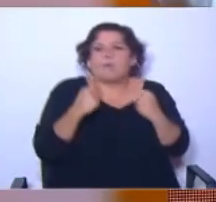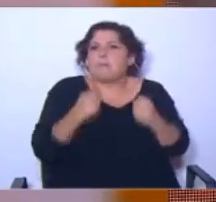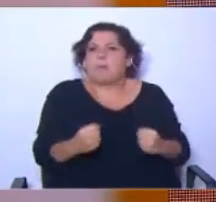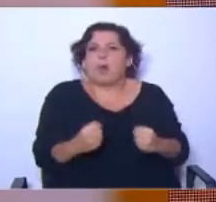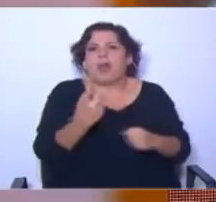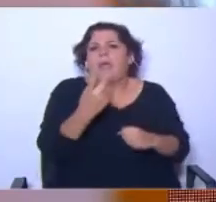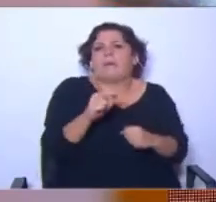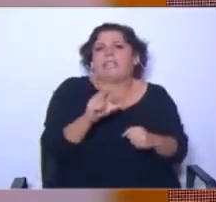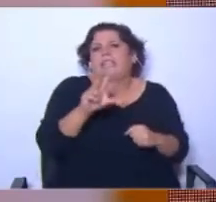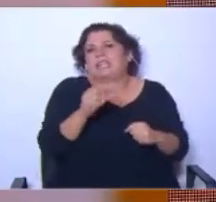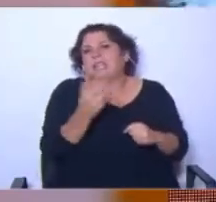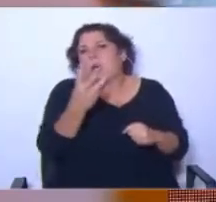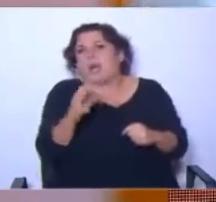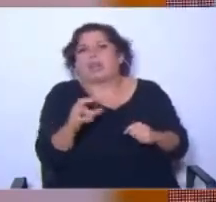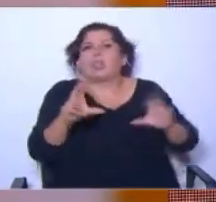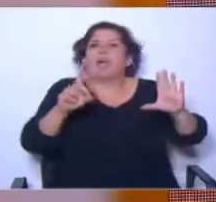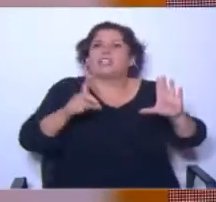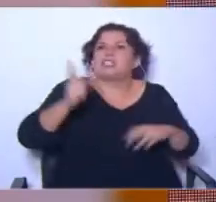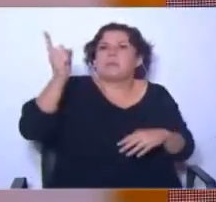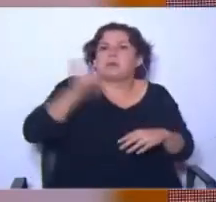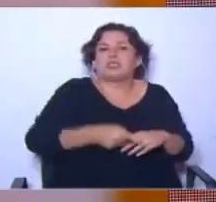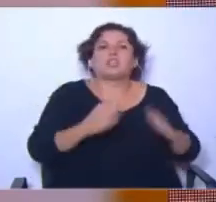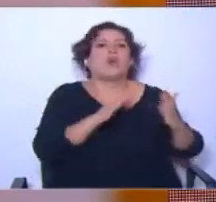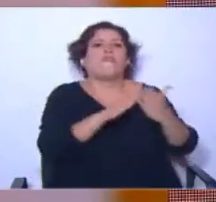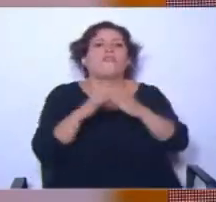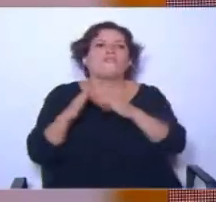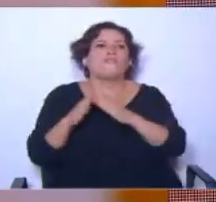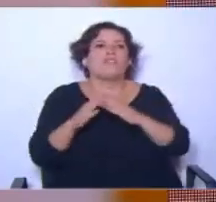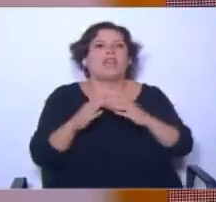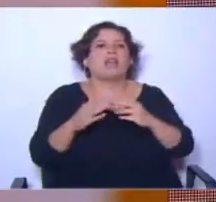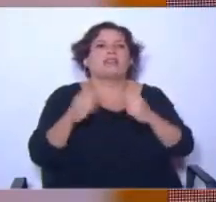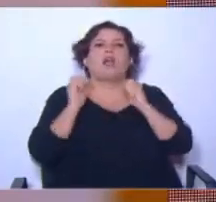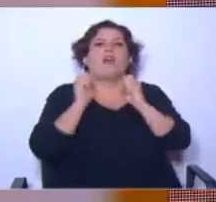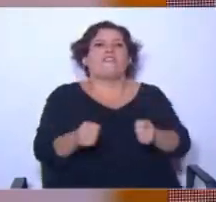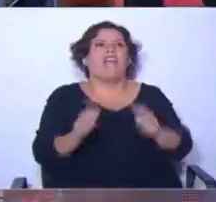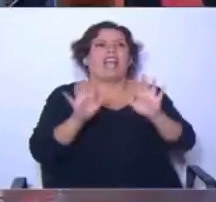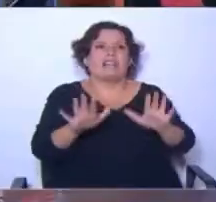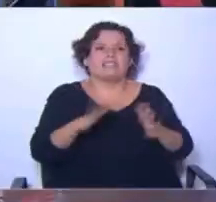20, el 30, el 40 o el 80% de las viviendas se ofrezcan en esta condición.